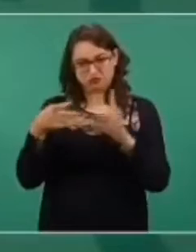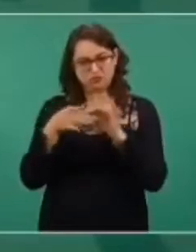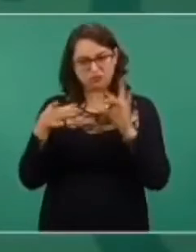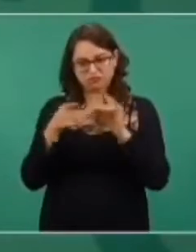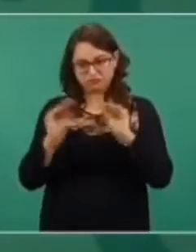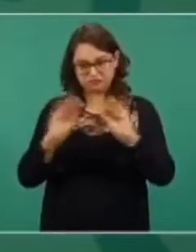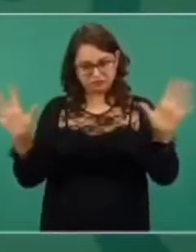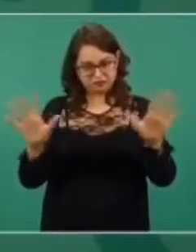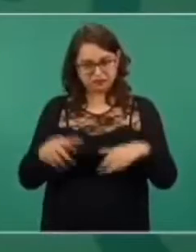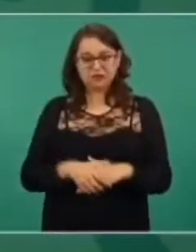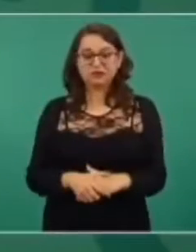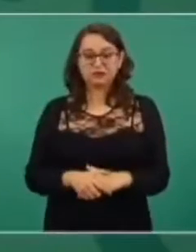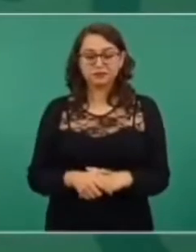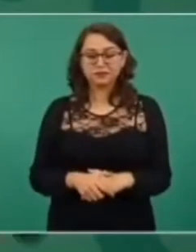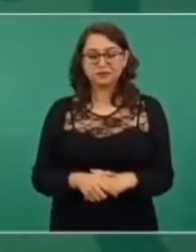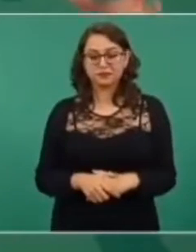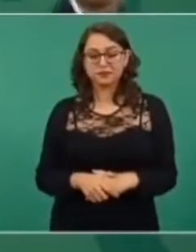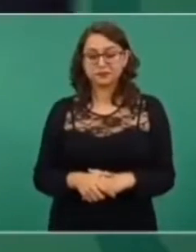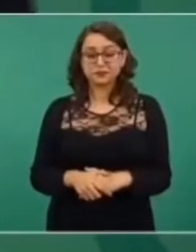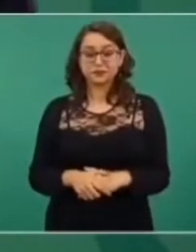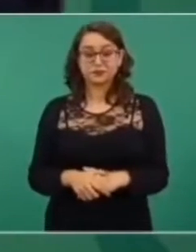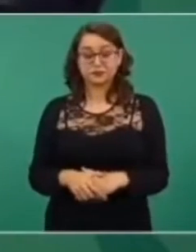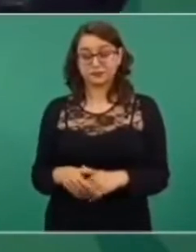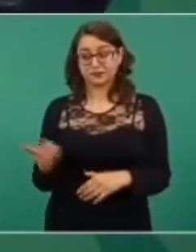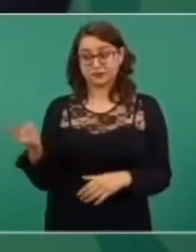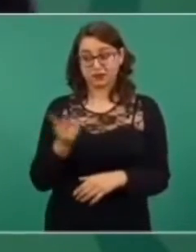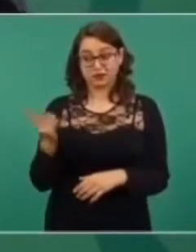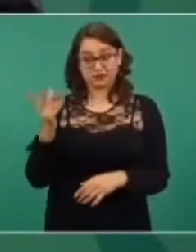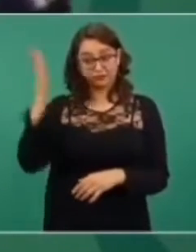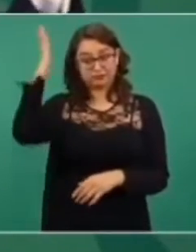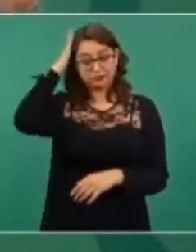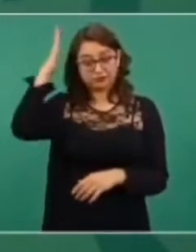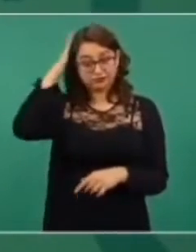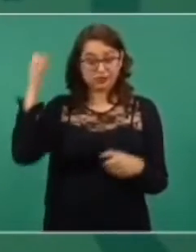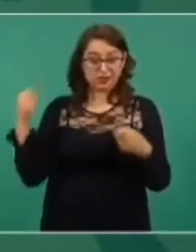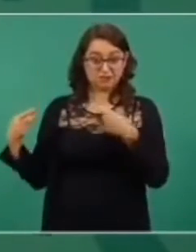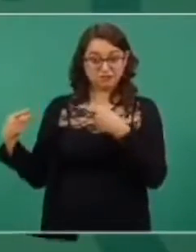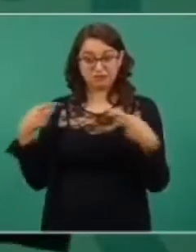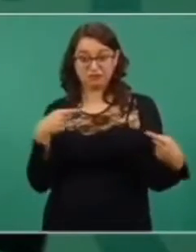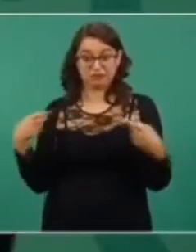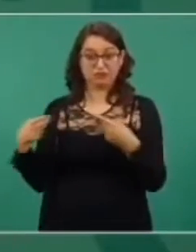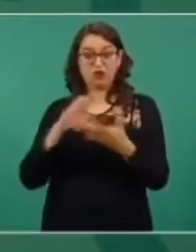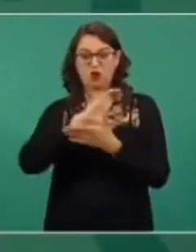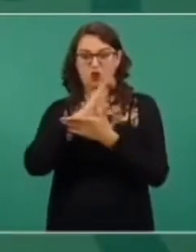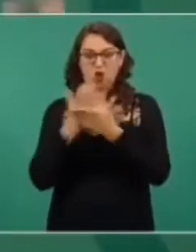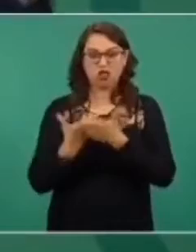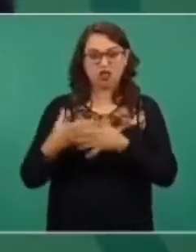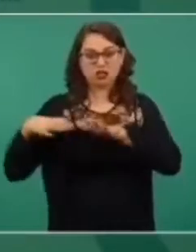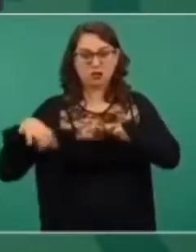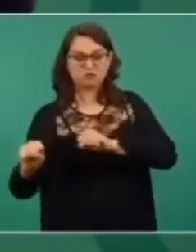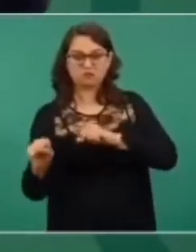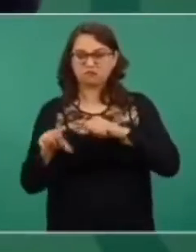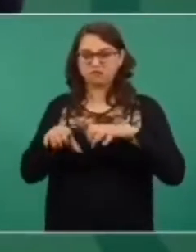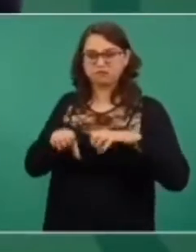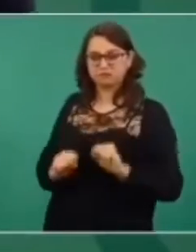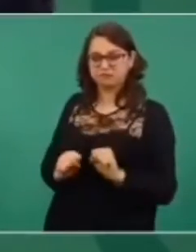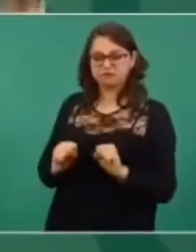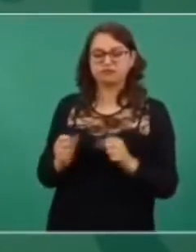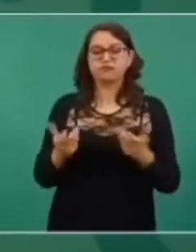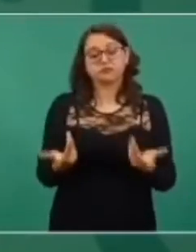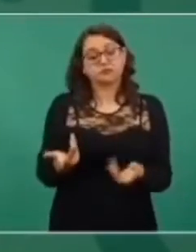se están peleando por el contrato, pero es un asunto de